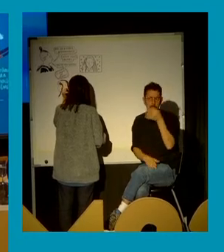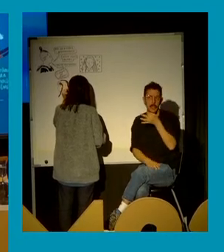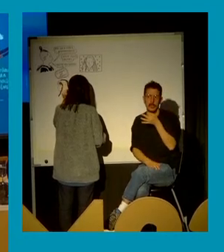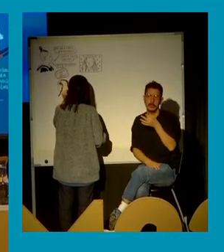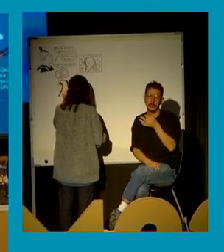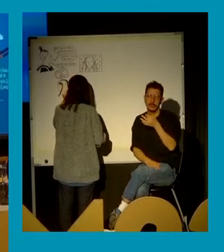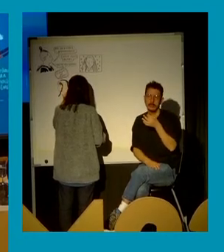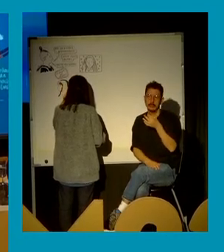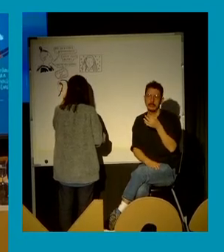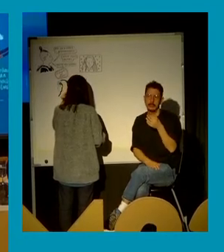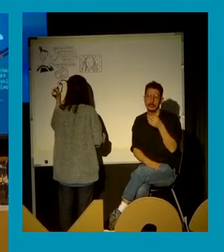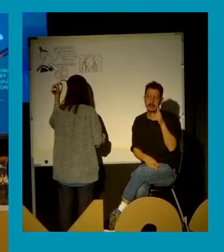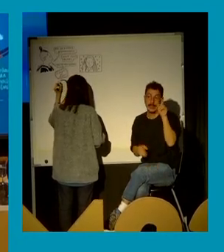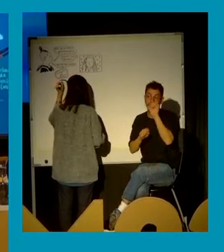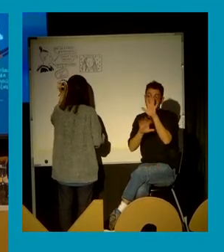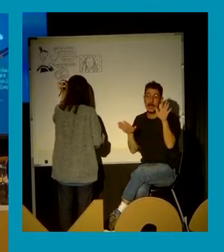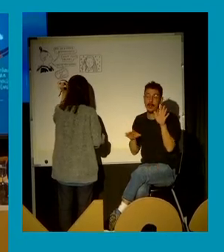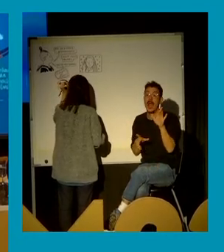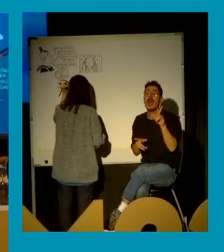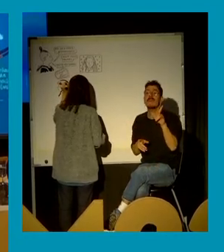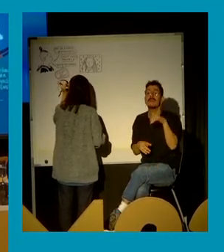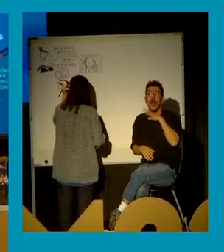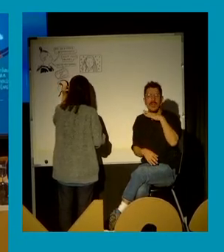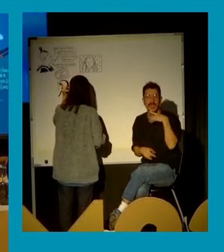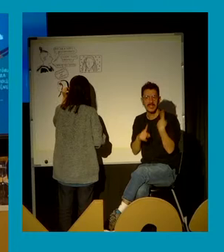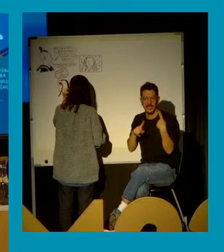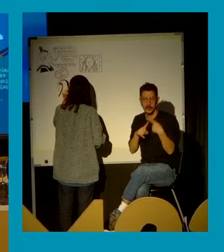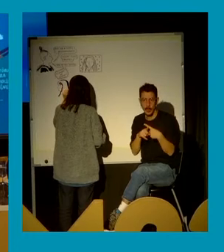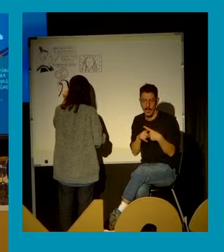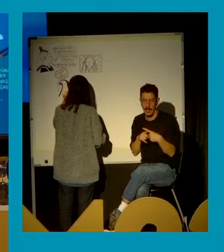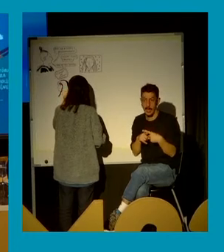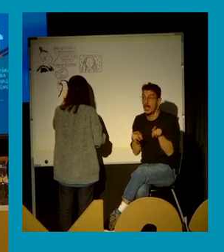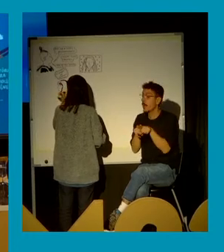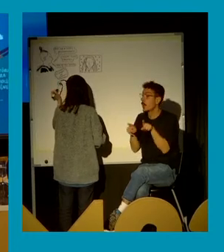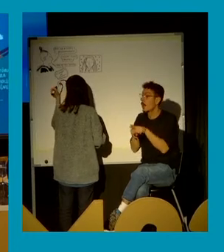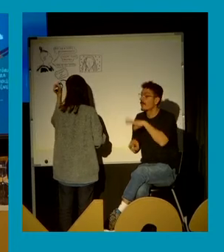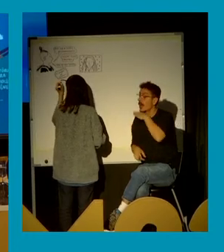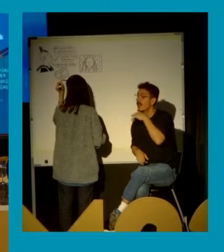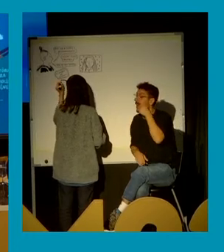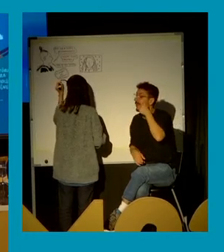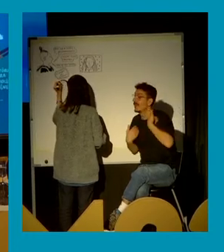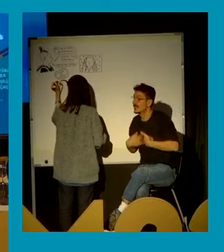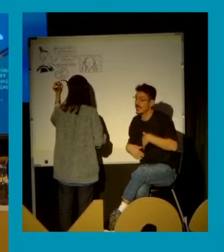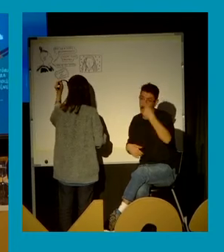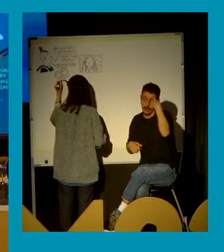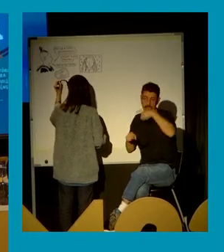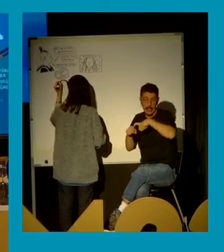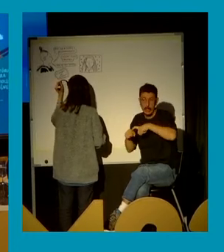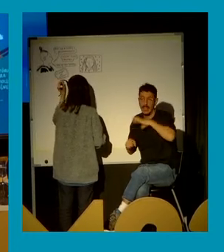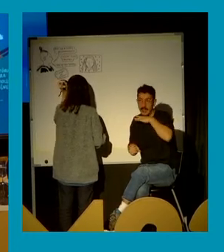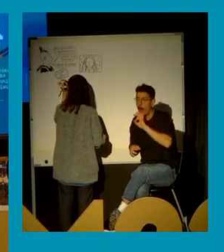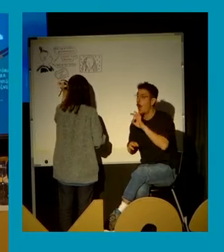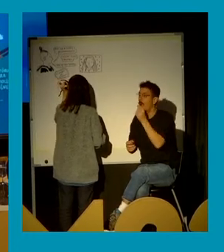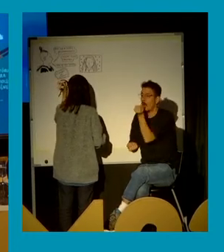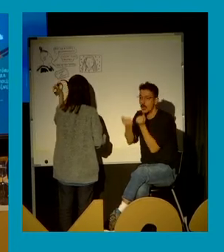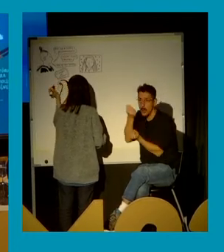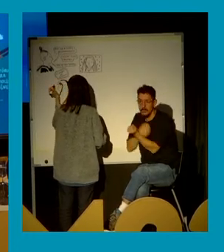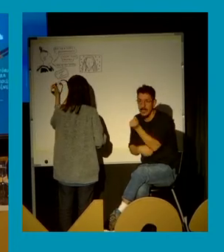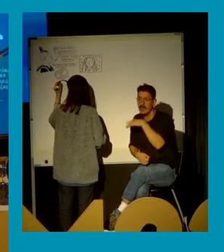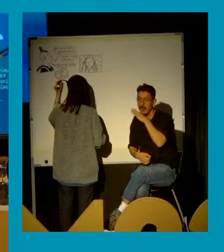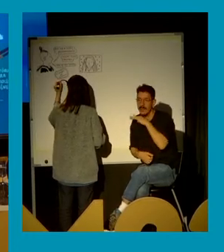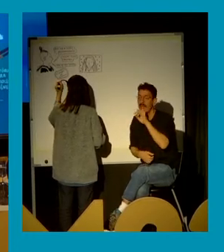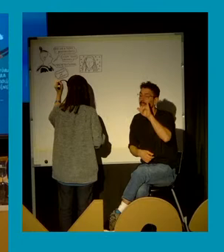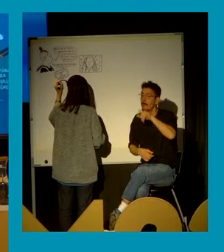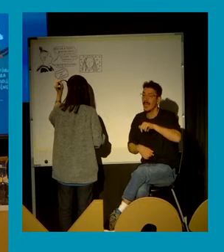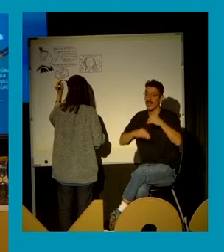perdemos esta idea de la violencia sexual, al igual que la violencia física, psicológica, económica y también la violencia